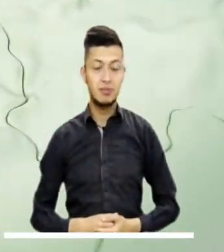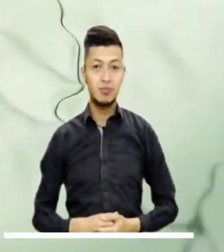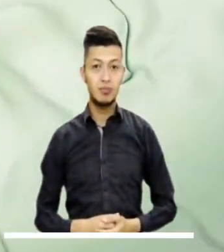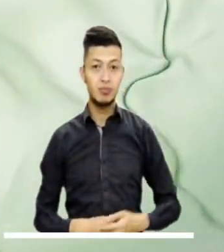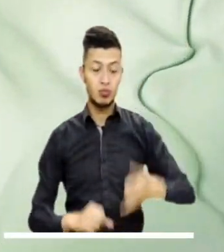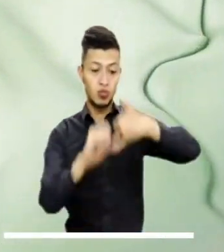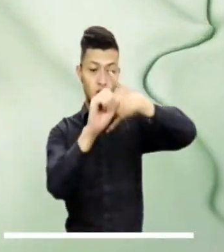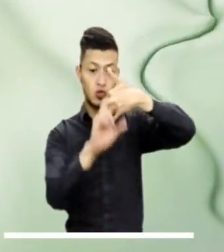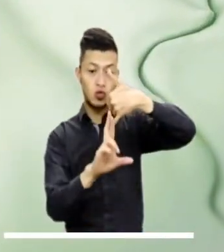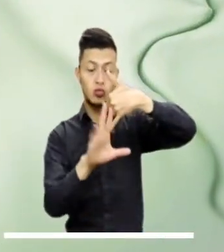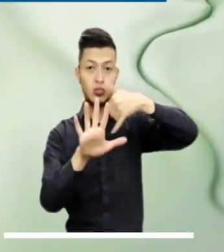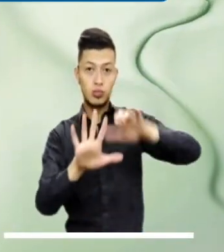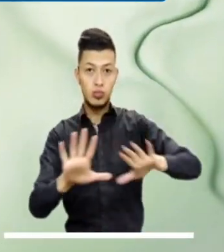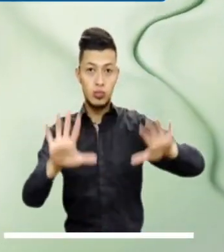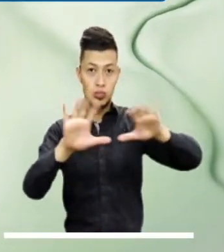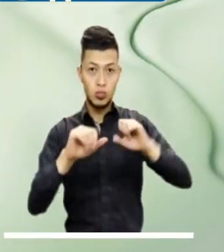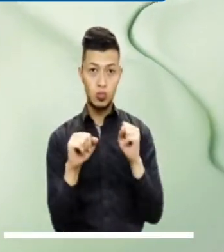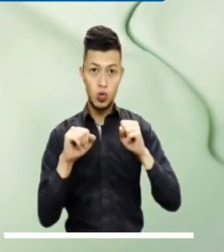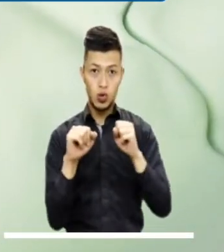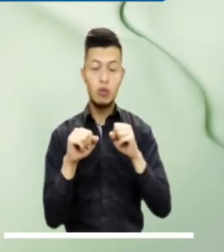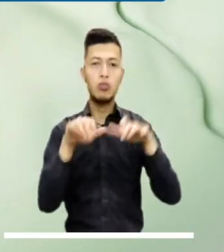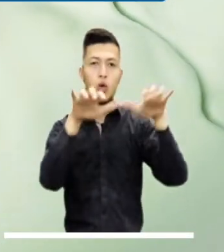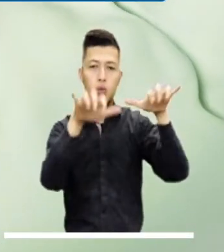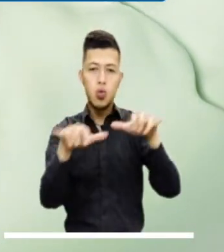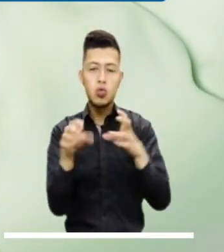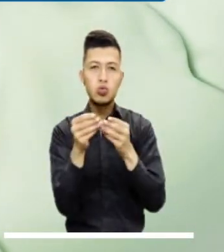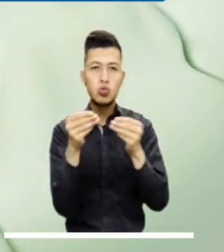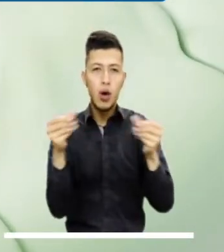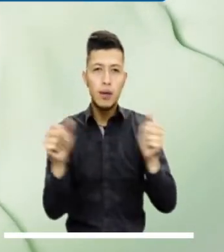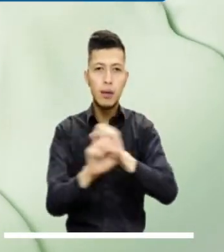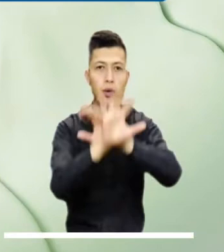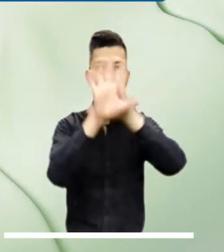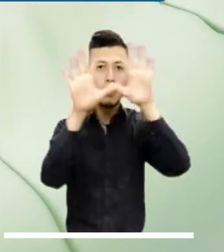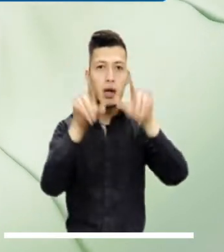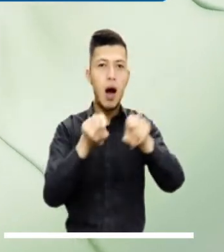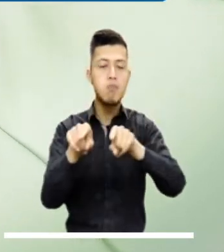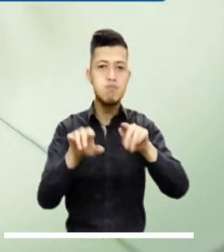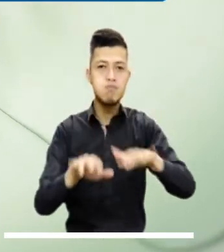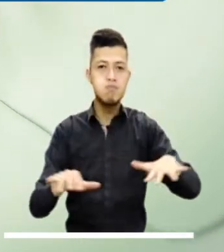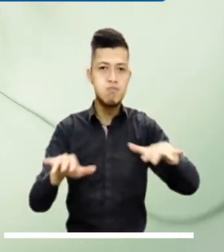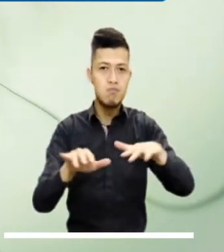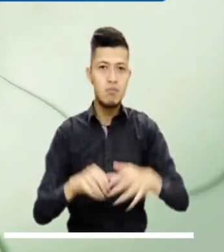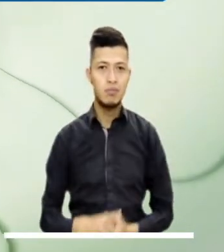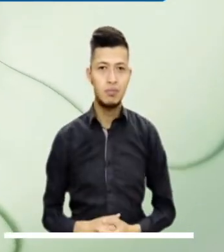El sur de la capital del país será visitado por algunas lloviznas en las primeras horas de la mañana.